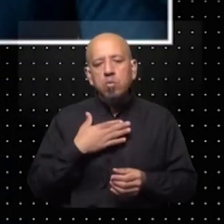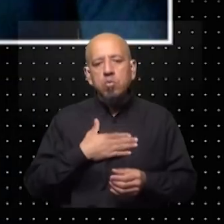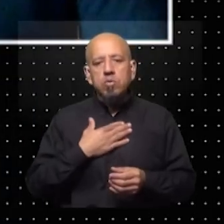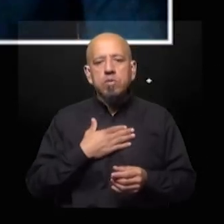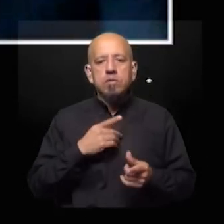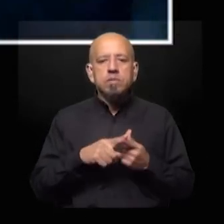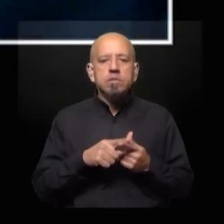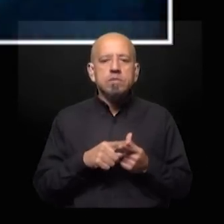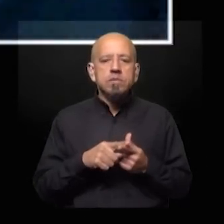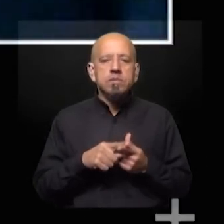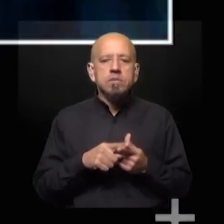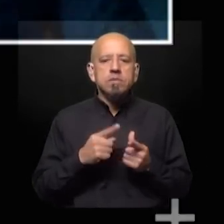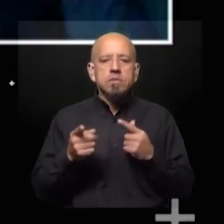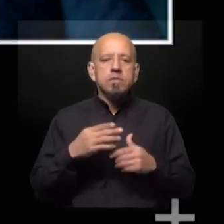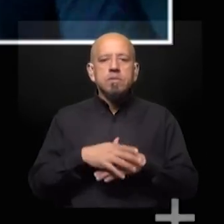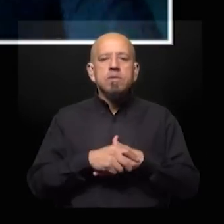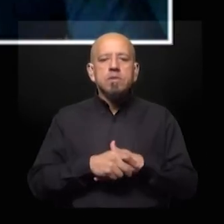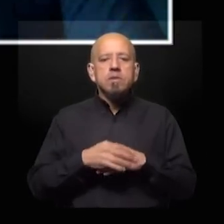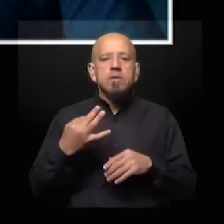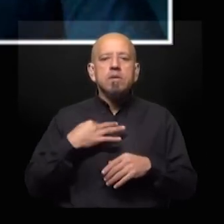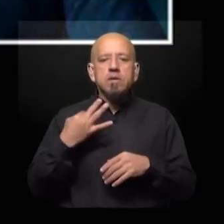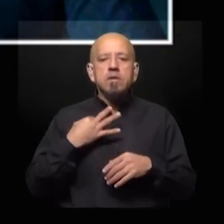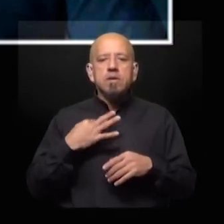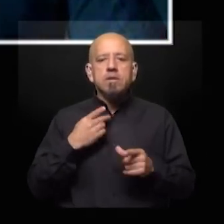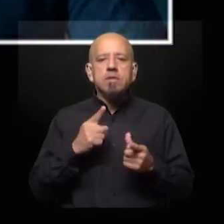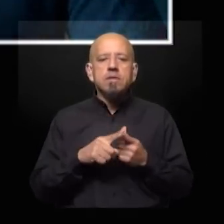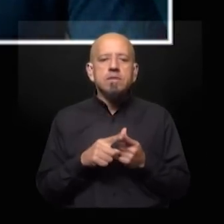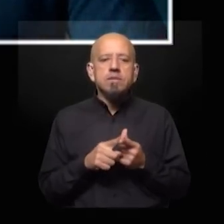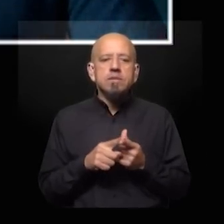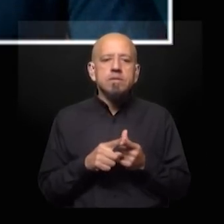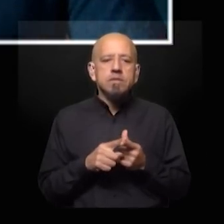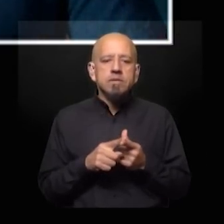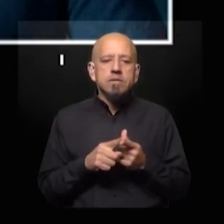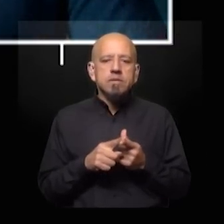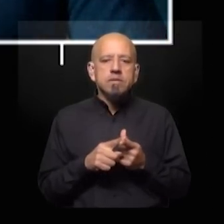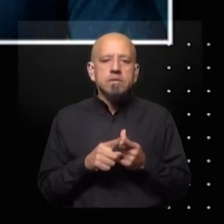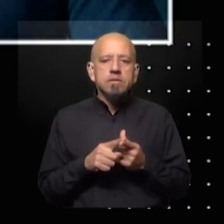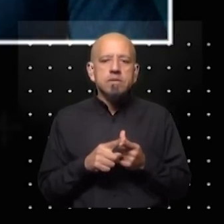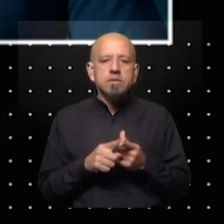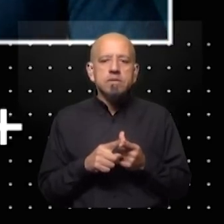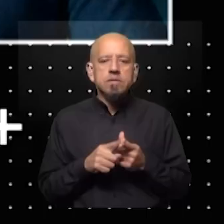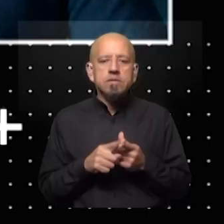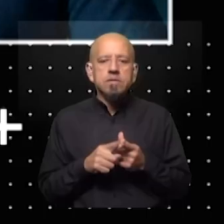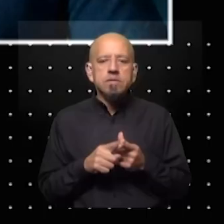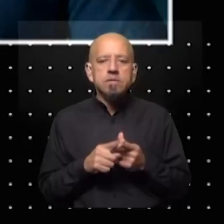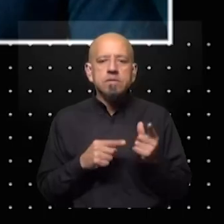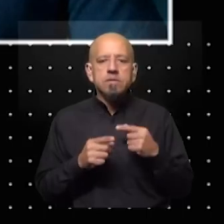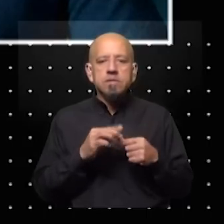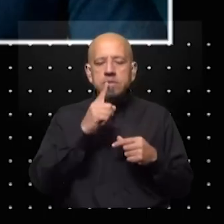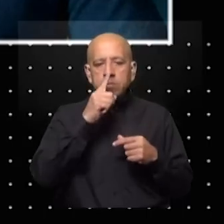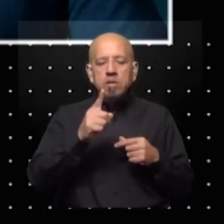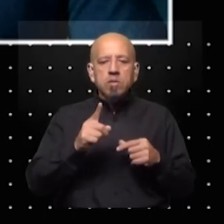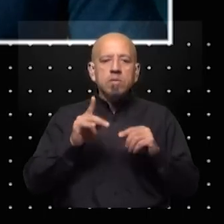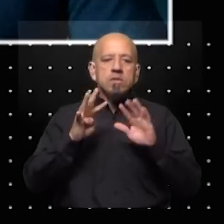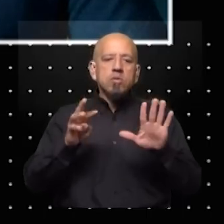supuesto, Álvaro, amigo de hace muchos años, casi 30, contaba el otro día. Impresionante. Para comenzar, en 1963